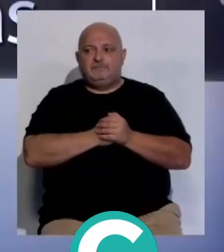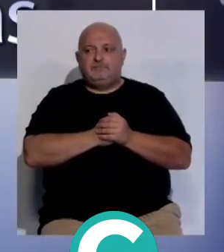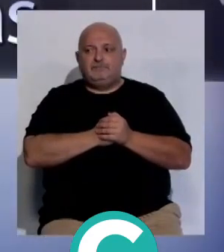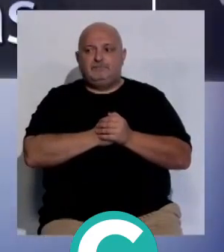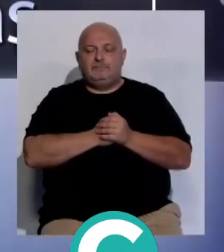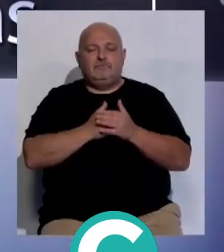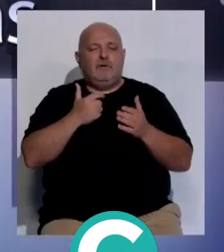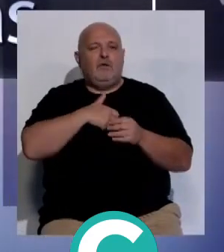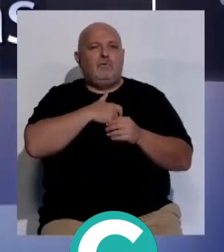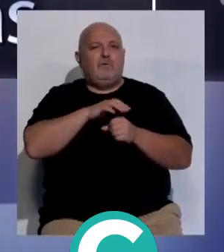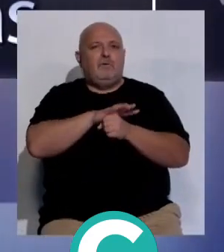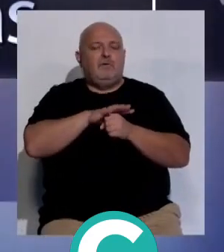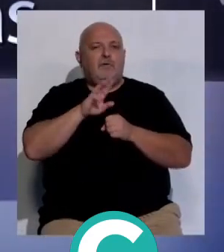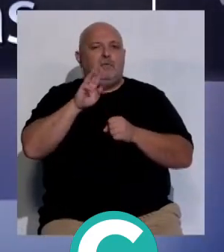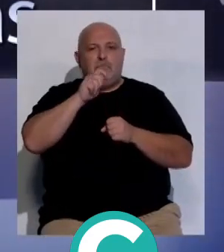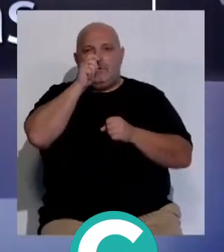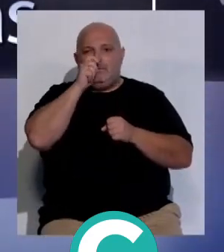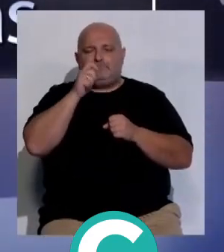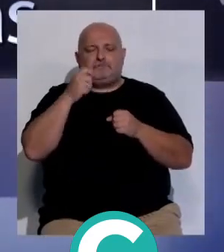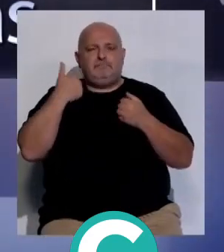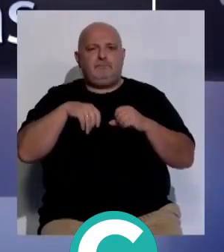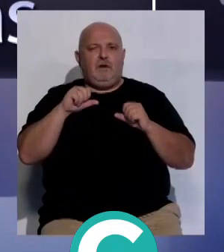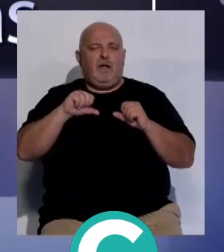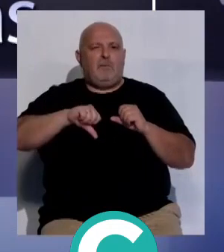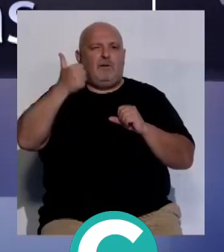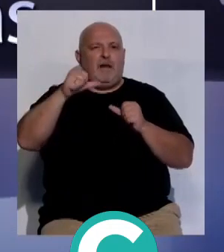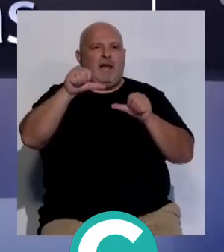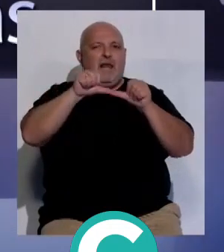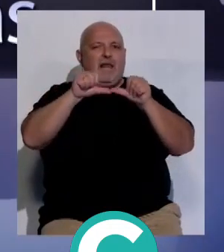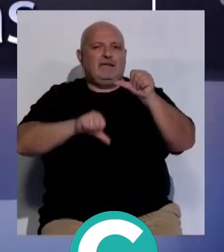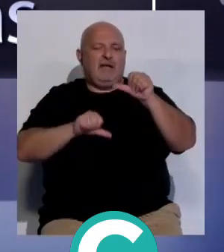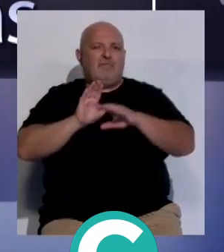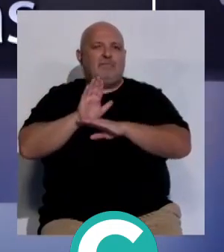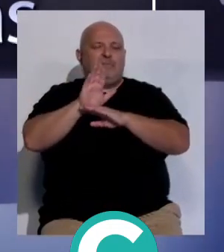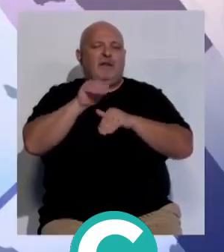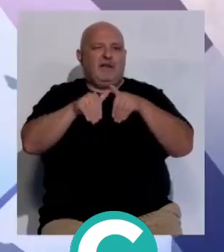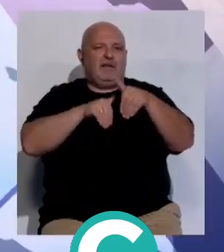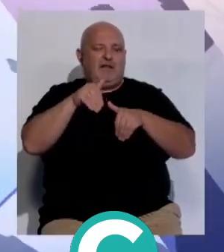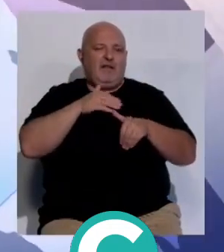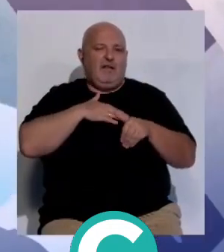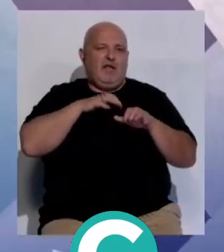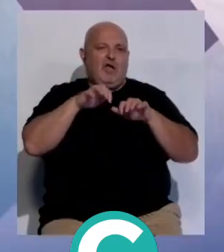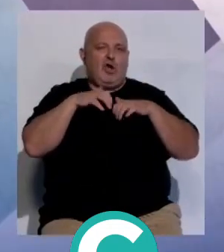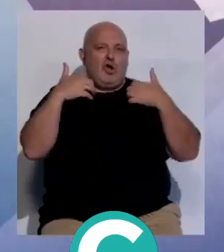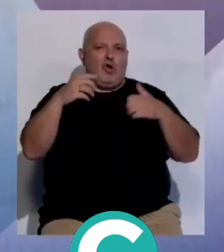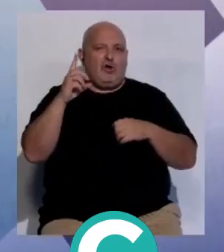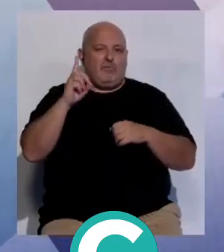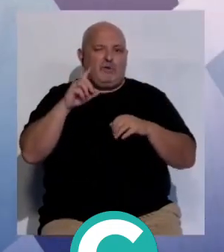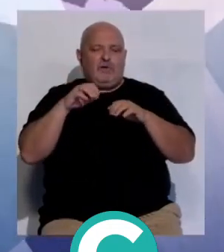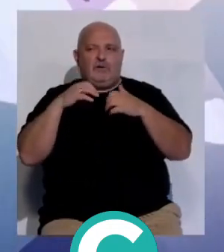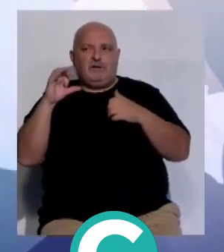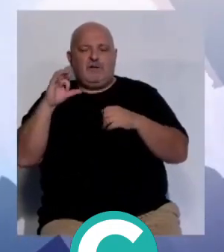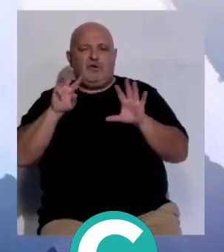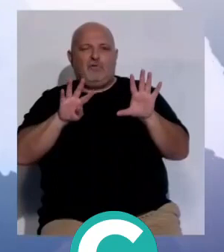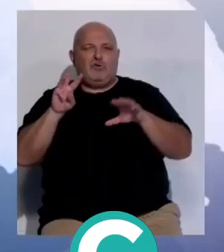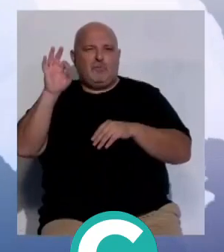El Comité Provincial del Partido Socialista ha aprobado las listas al Congreso y al Senado con el respaldo del 98